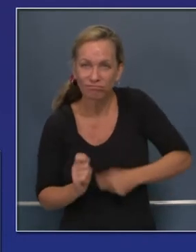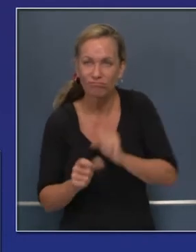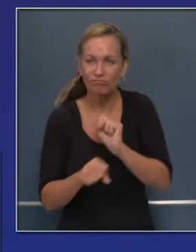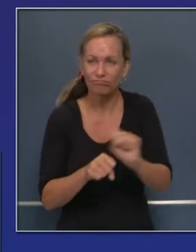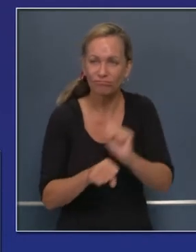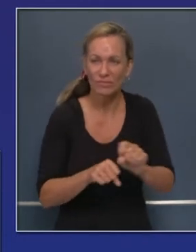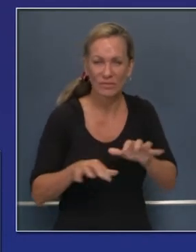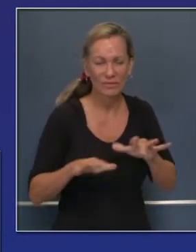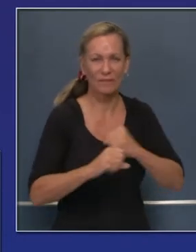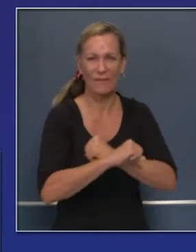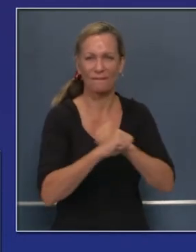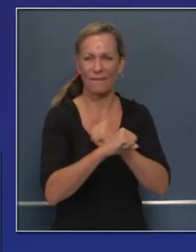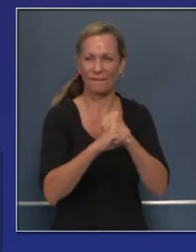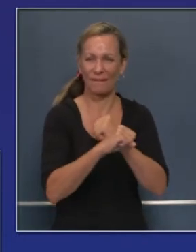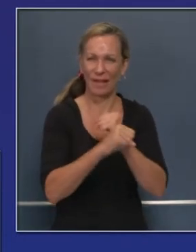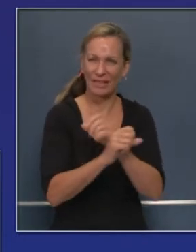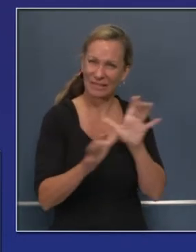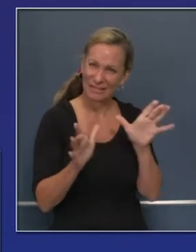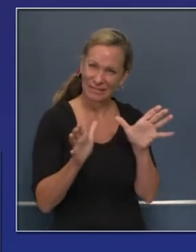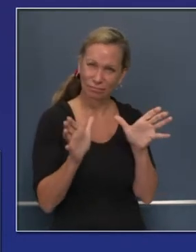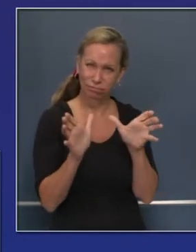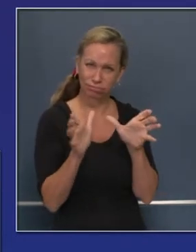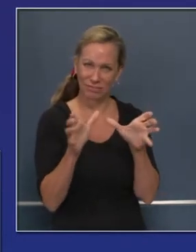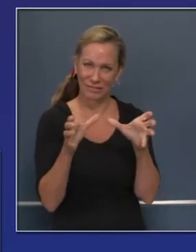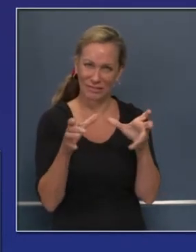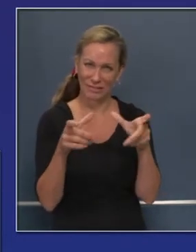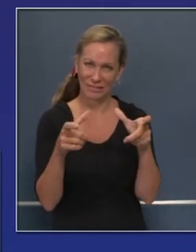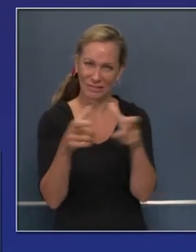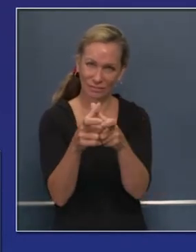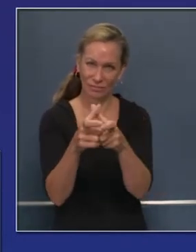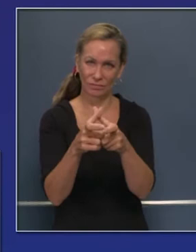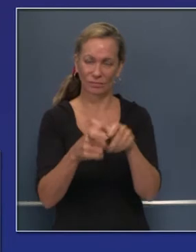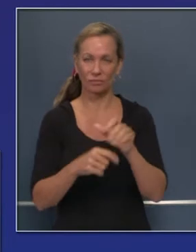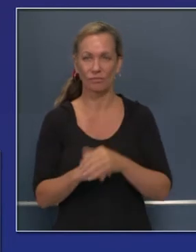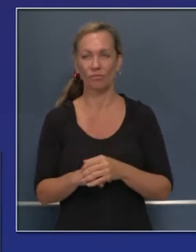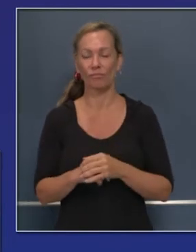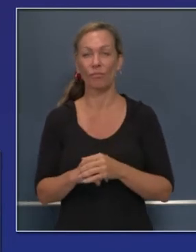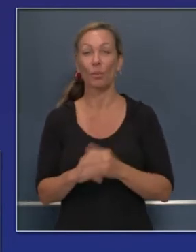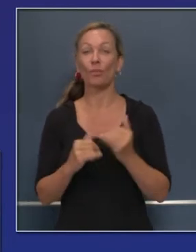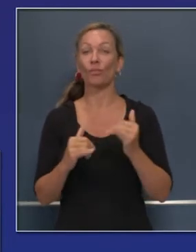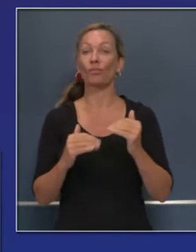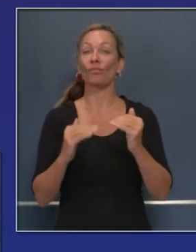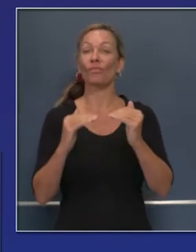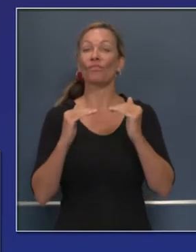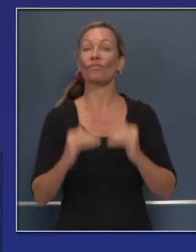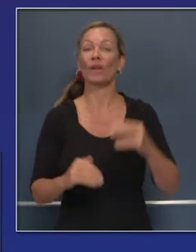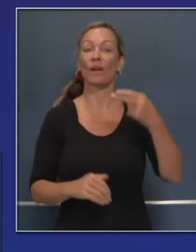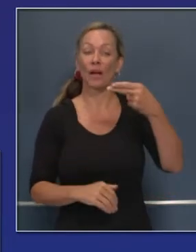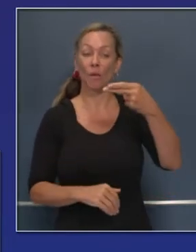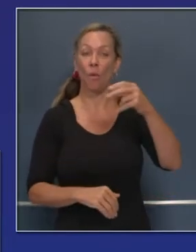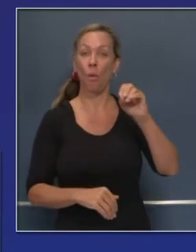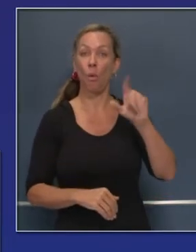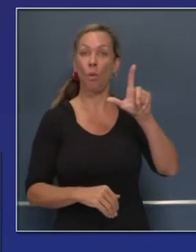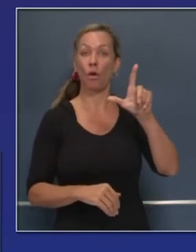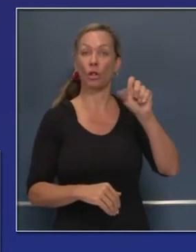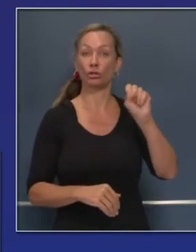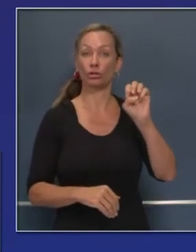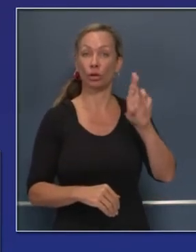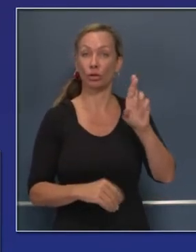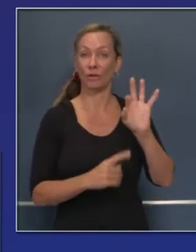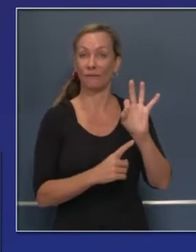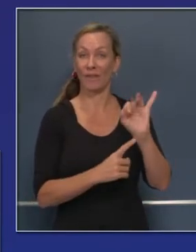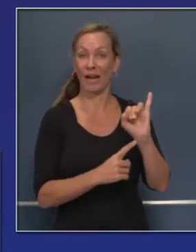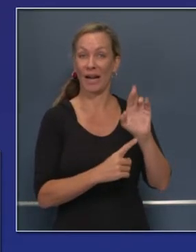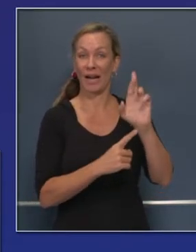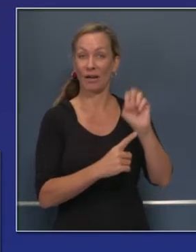por este esfuerzo y esta supresión de incendios. Y su progreso ha sido obvio. El fuego, el incendio de Holzer se contuvo en un